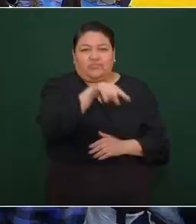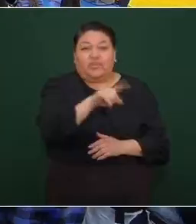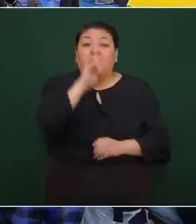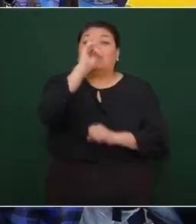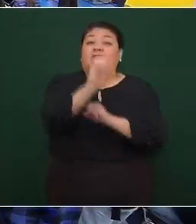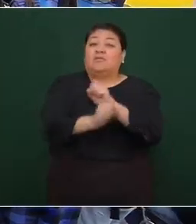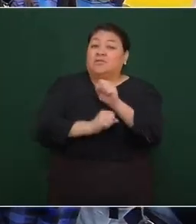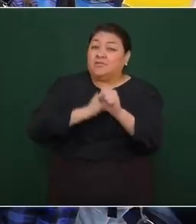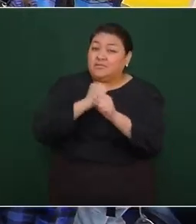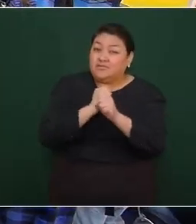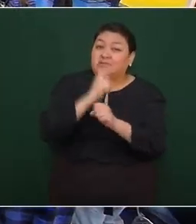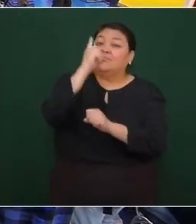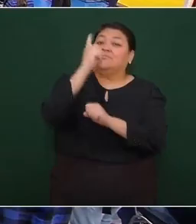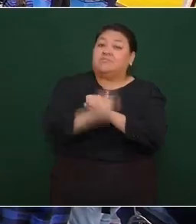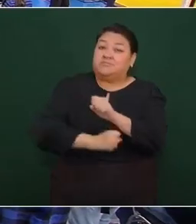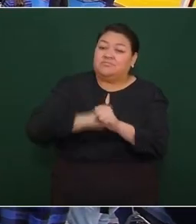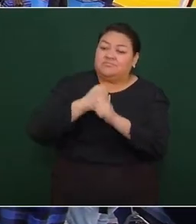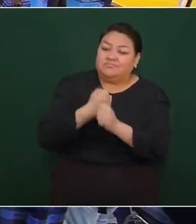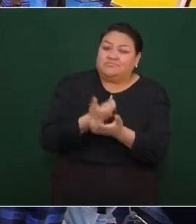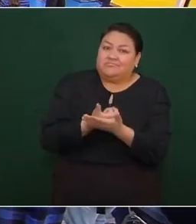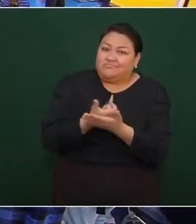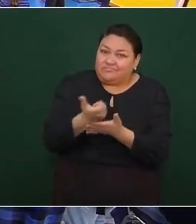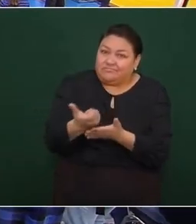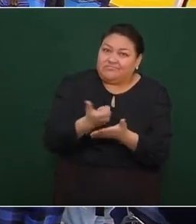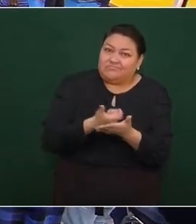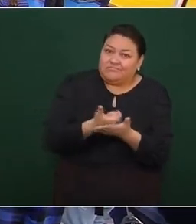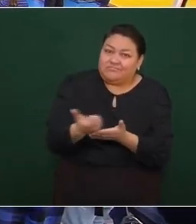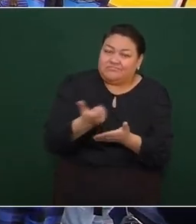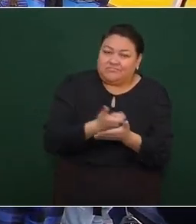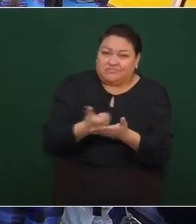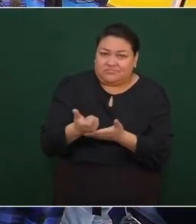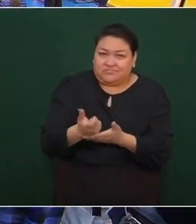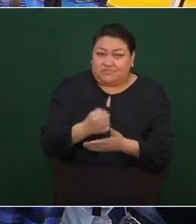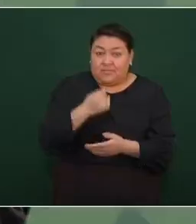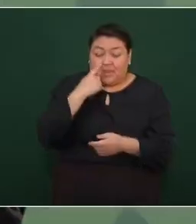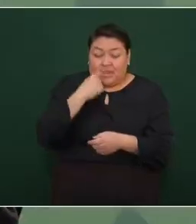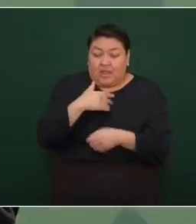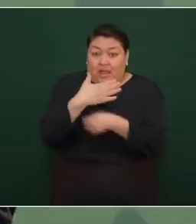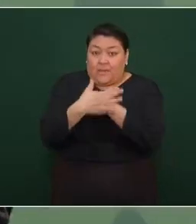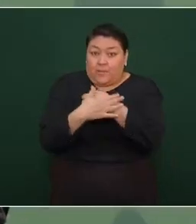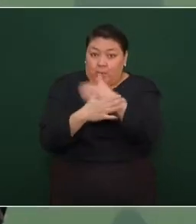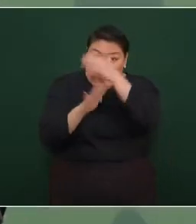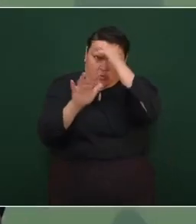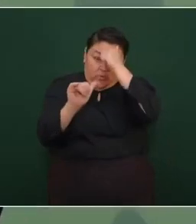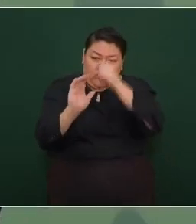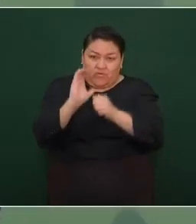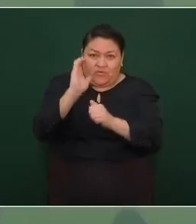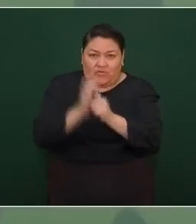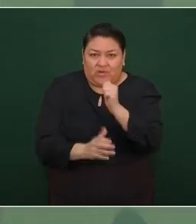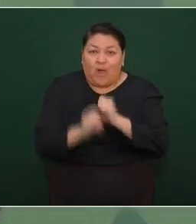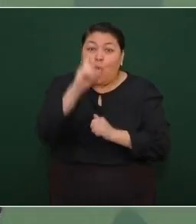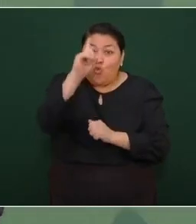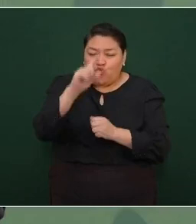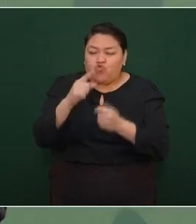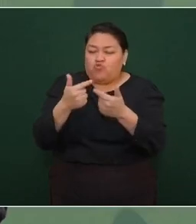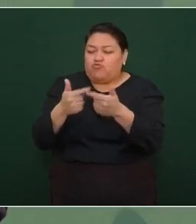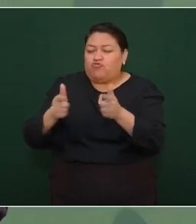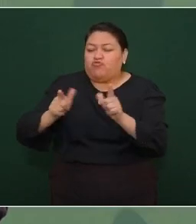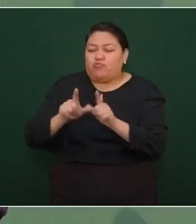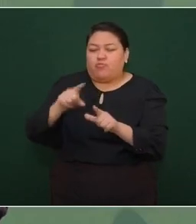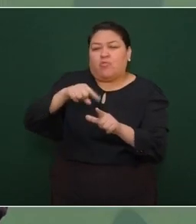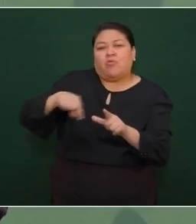con año. Estamos por terminar un convenio leonino de esa naturaleza